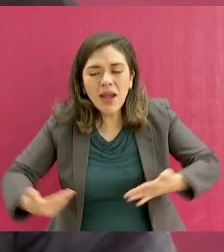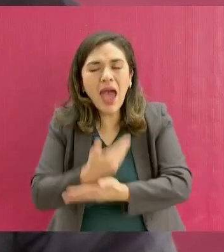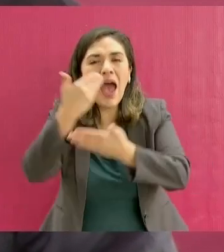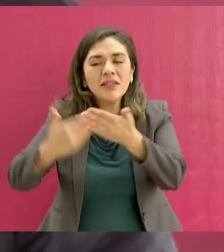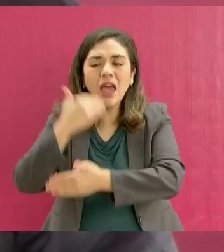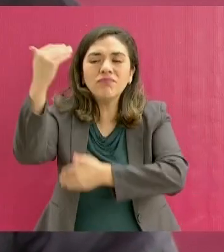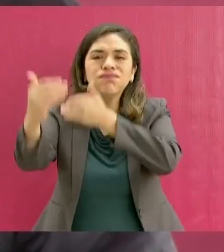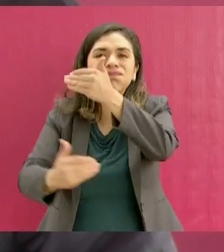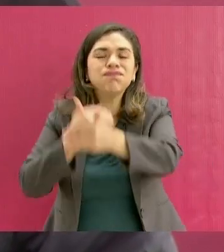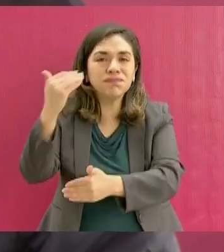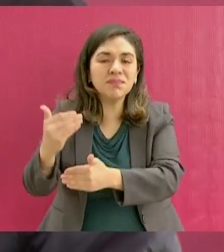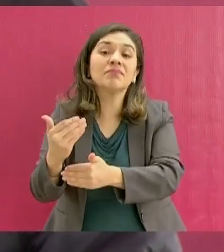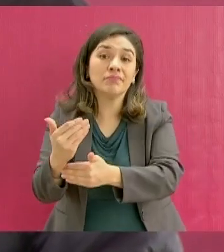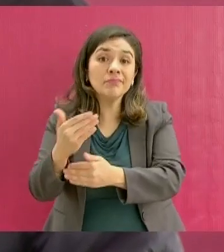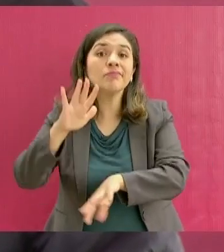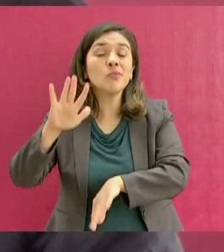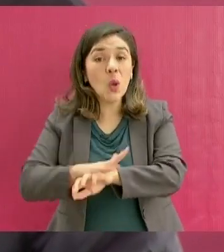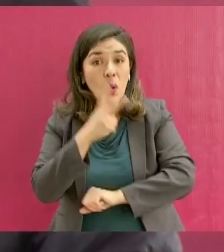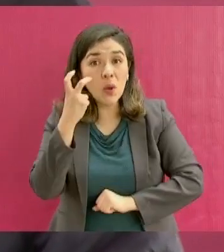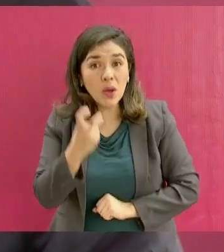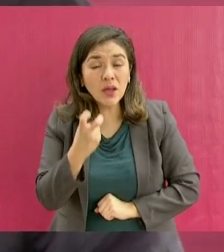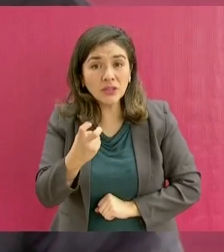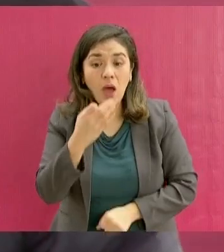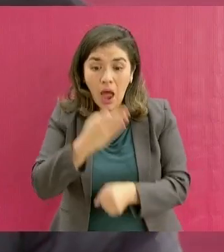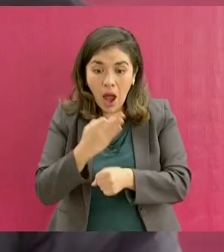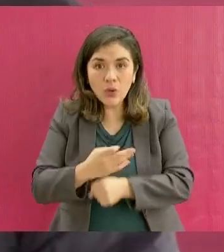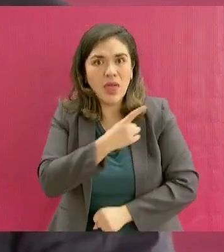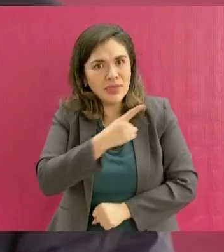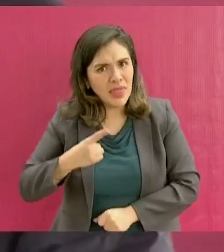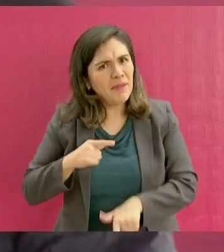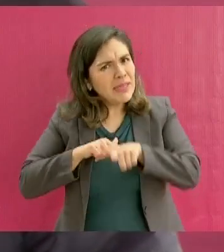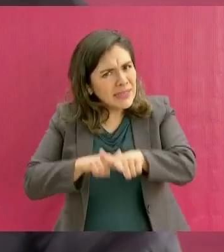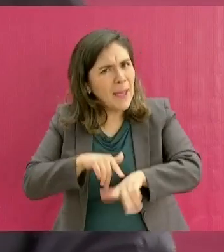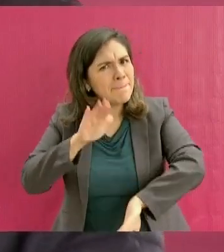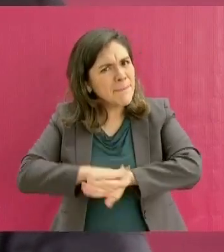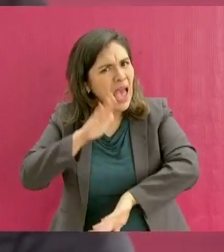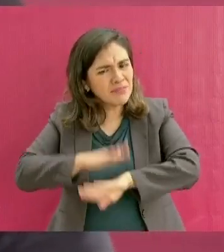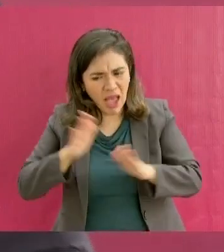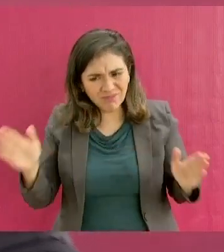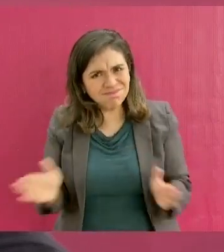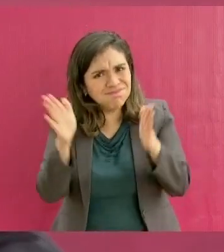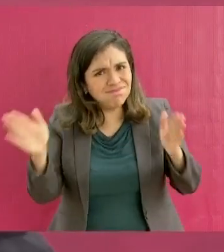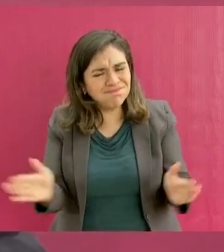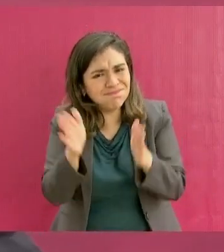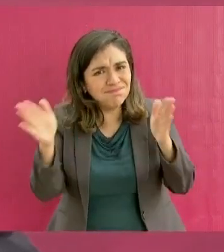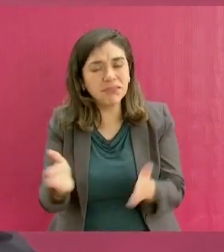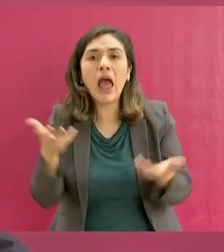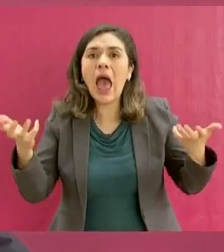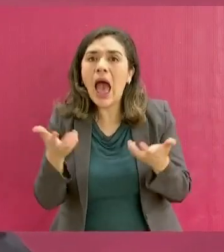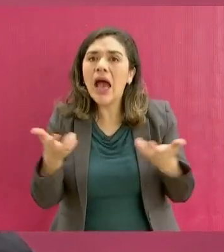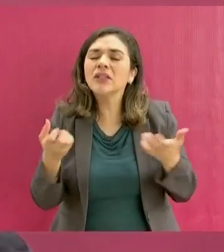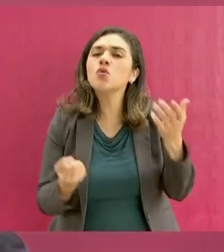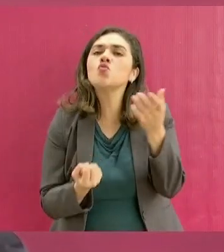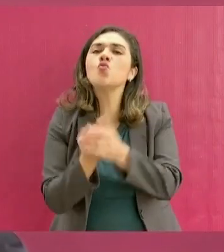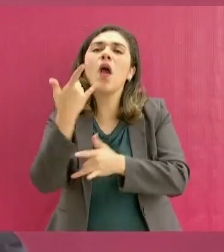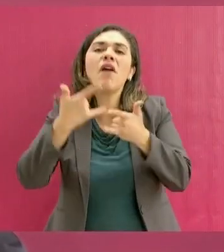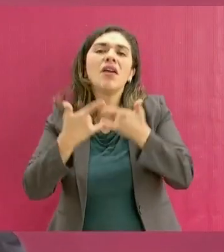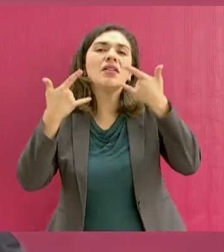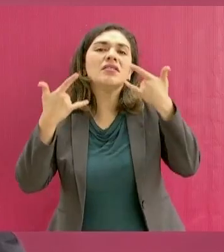por eso debemos de seguir adelante haciendo historia